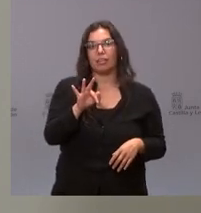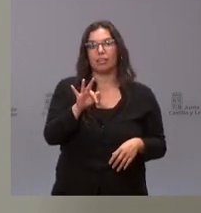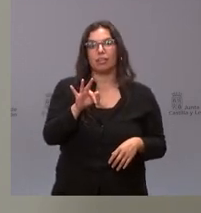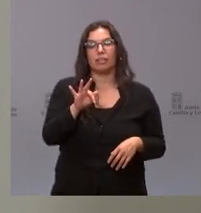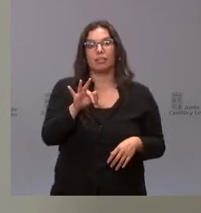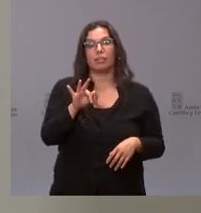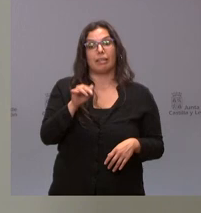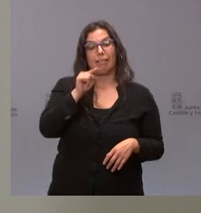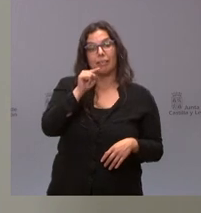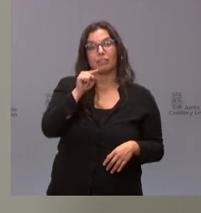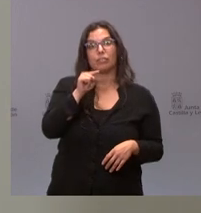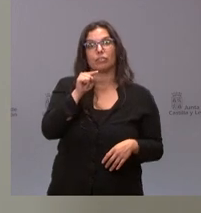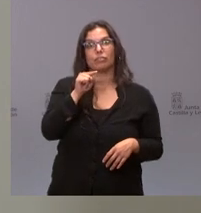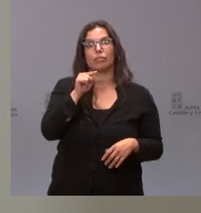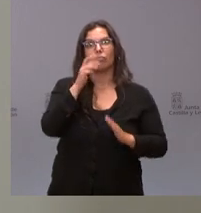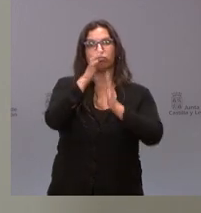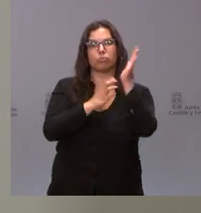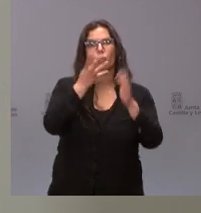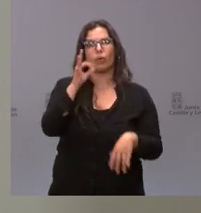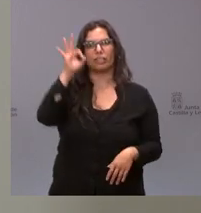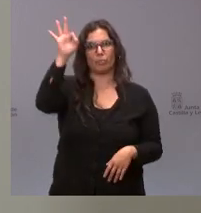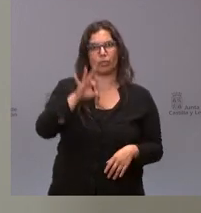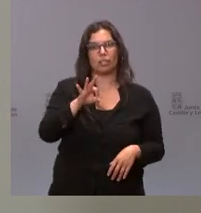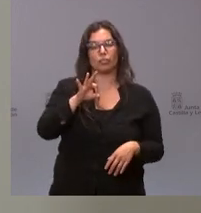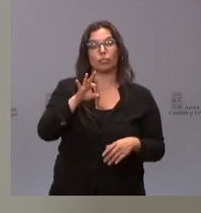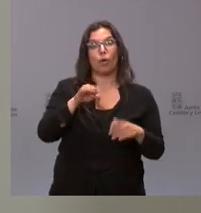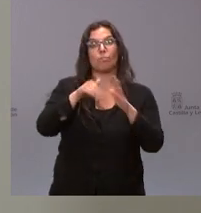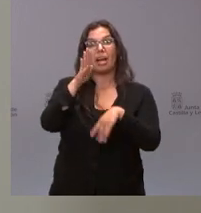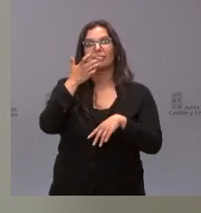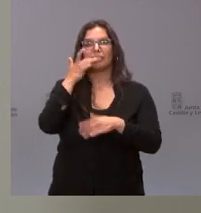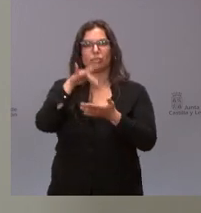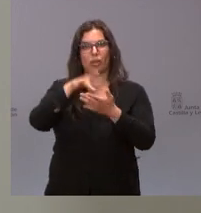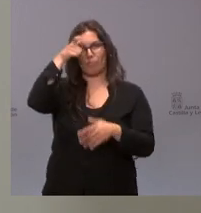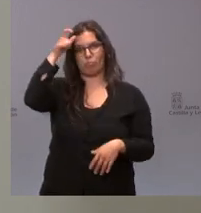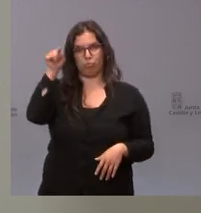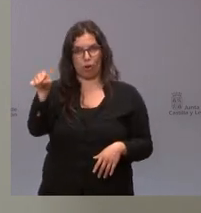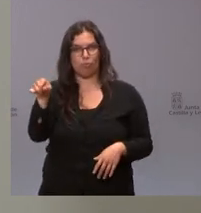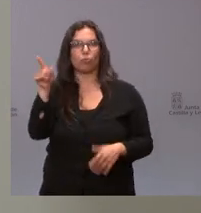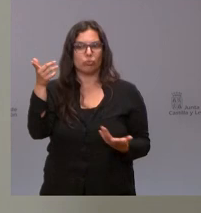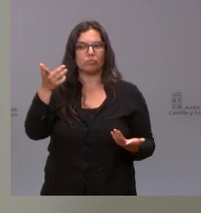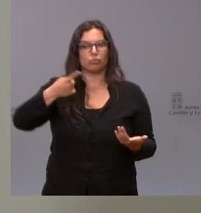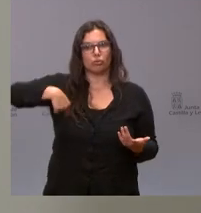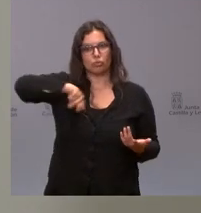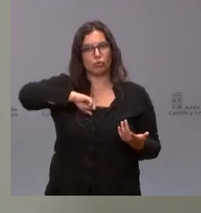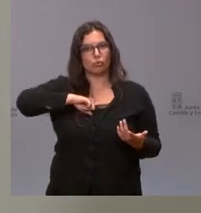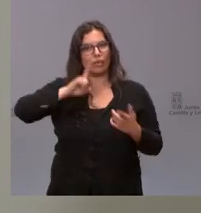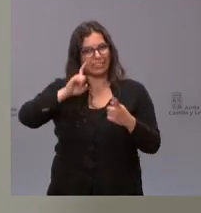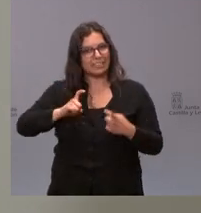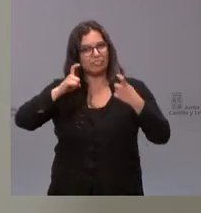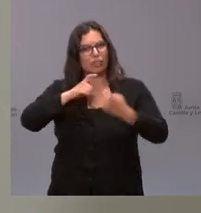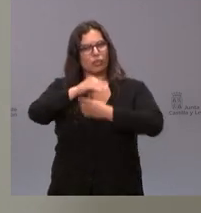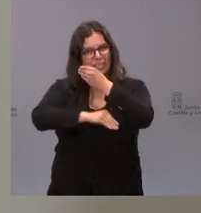tiene una deducción de un 40% superior si es en el mundo rural por tanto nosotros sí que tenemos este esfuerzo